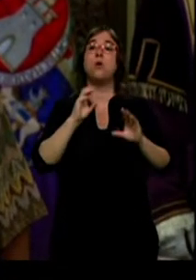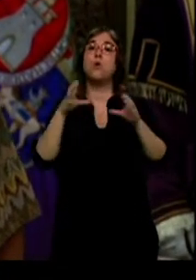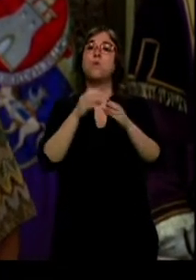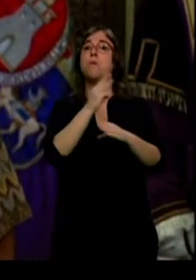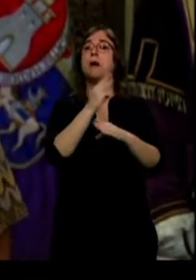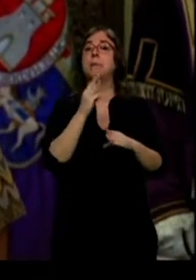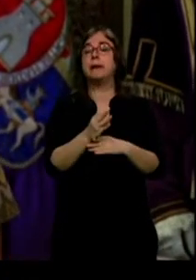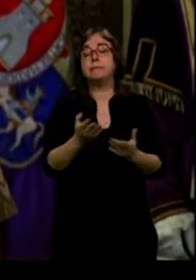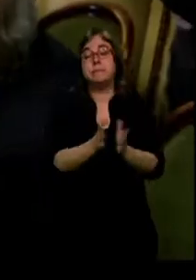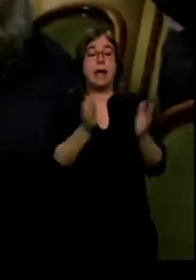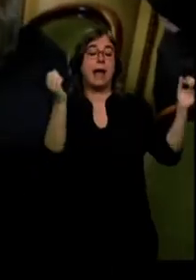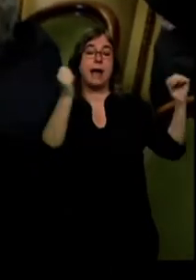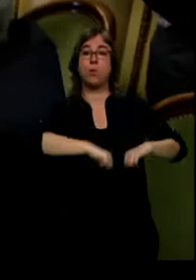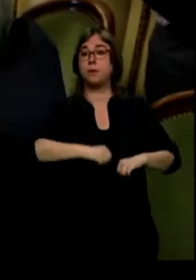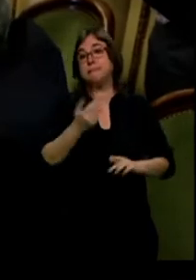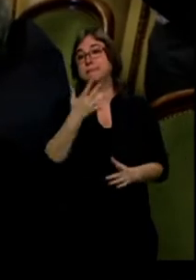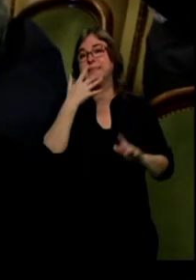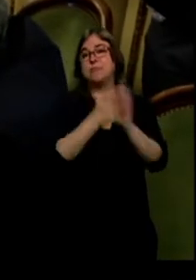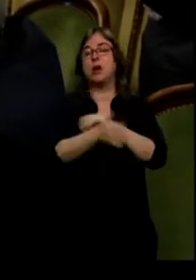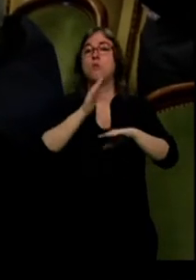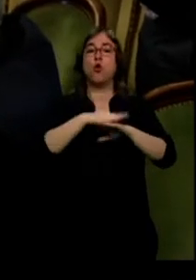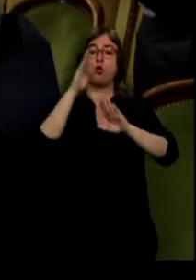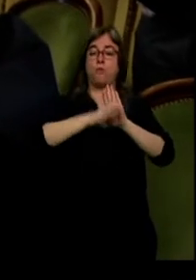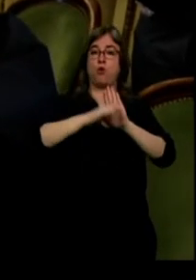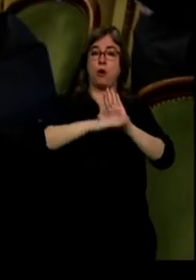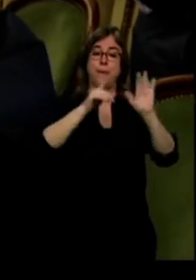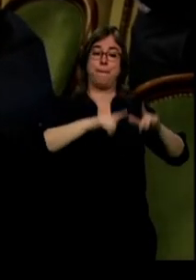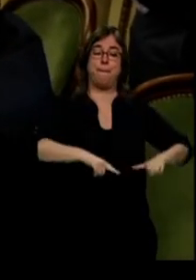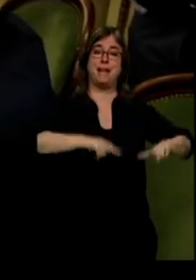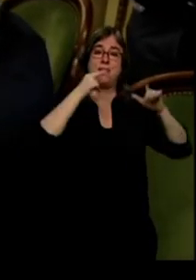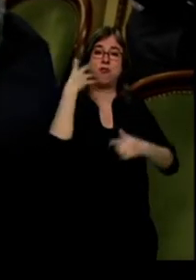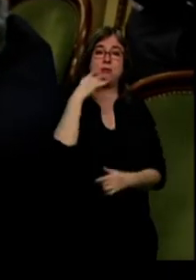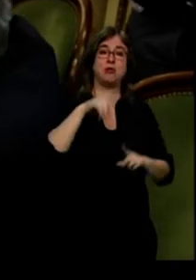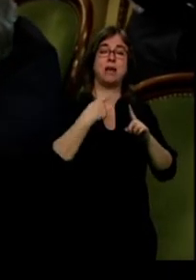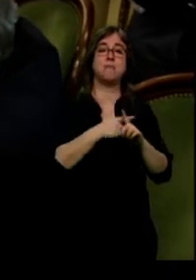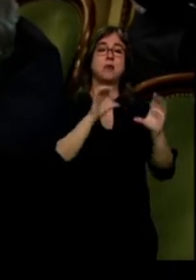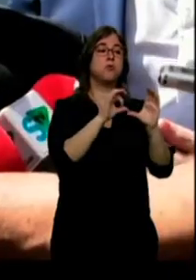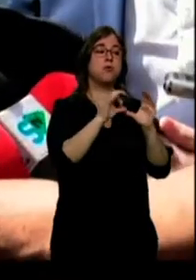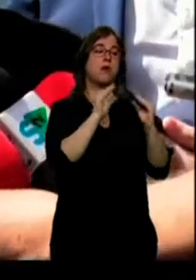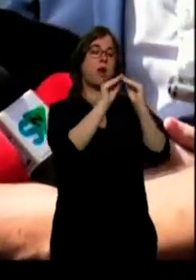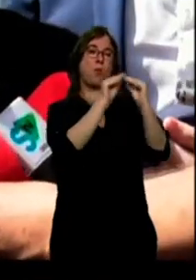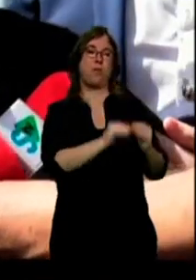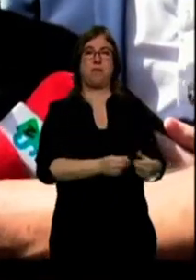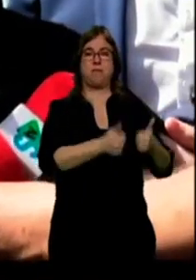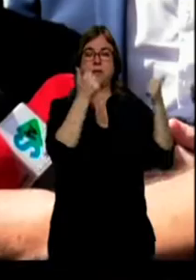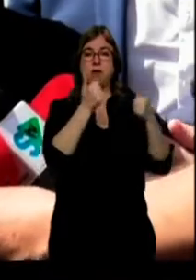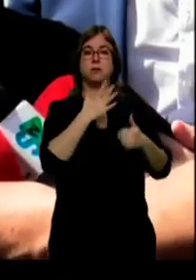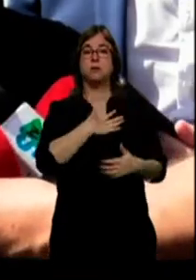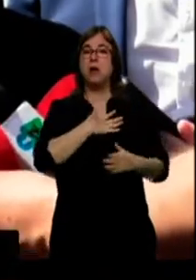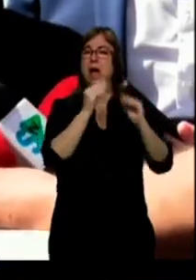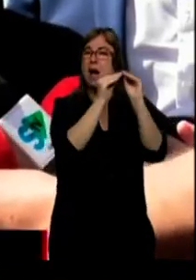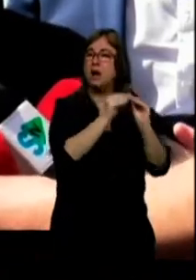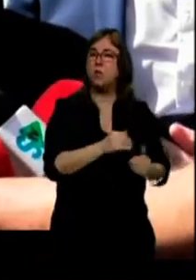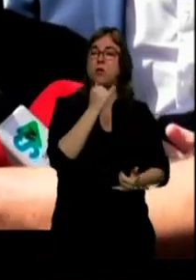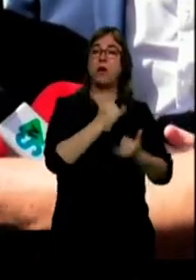pacto al considerar que su programa, el de la Plataforma por el Pueblo Soriano y el de Ciudadanos, eran los más afines. Hemos estado de acuerdo y tanto la Plataforma del Pueblo